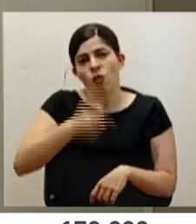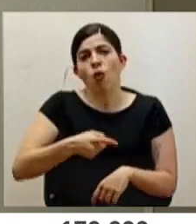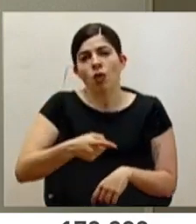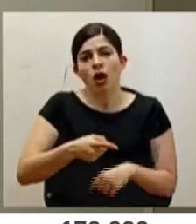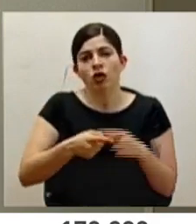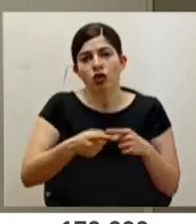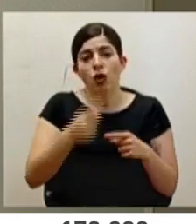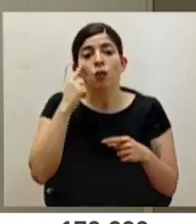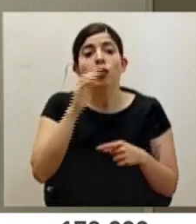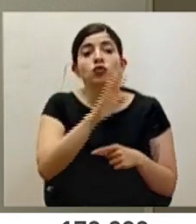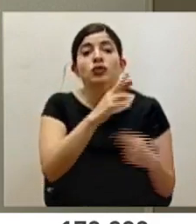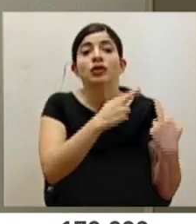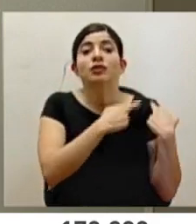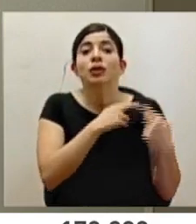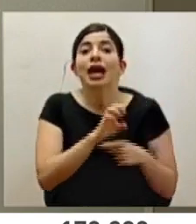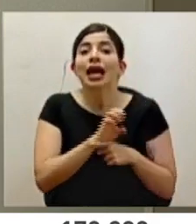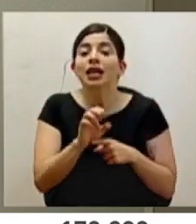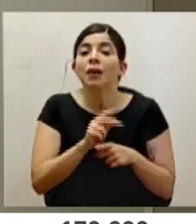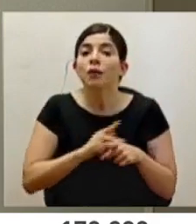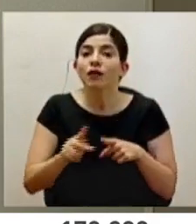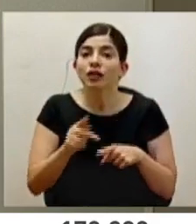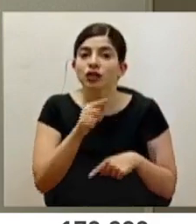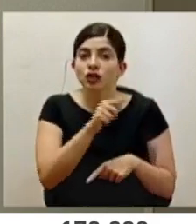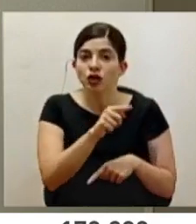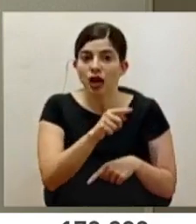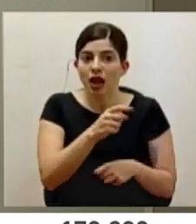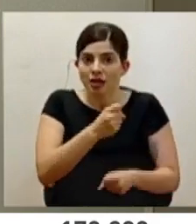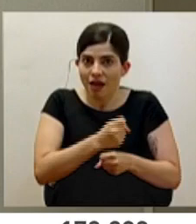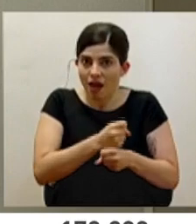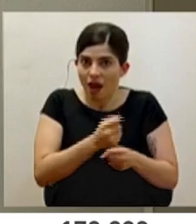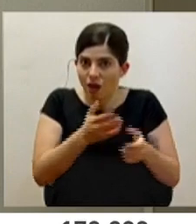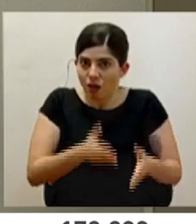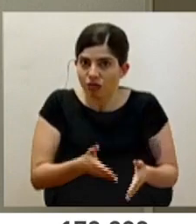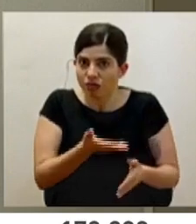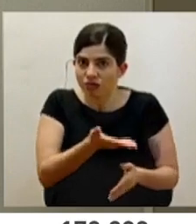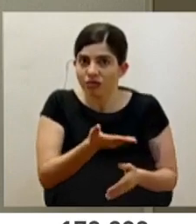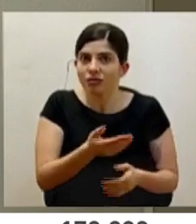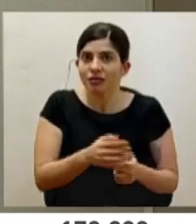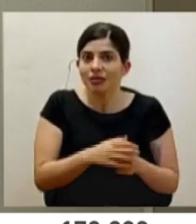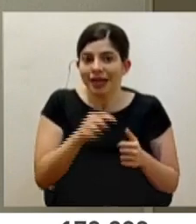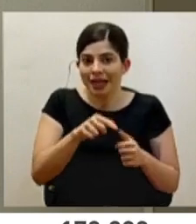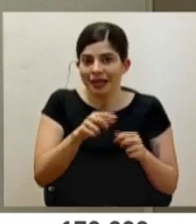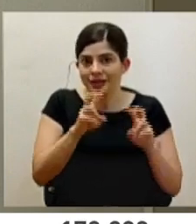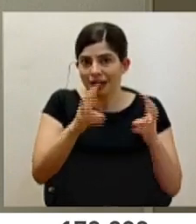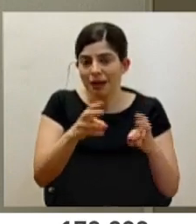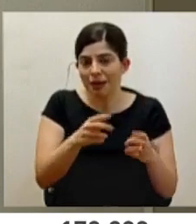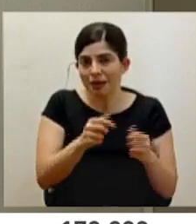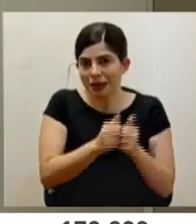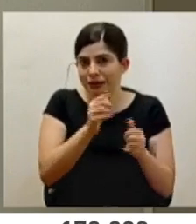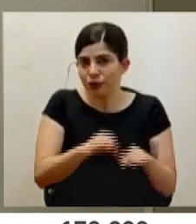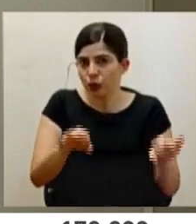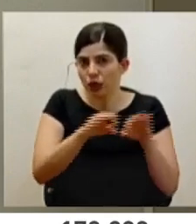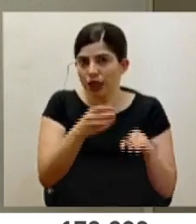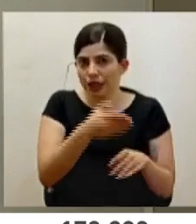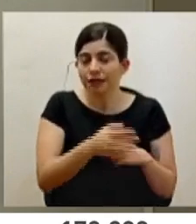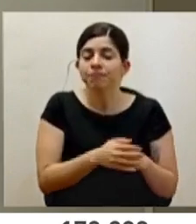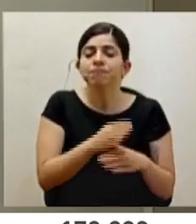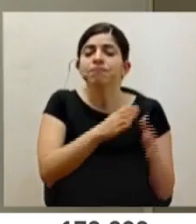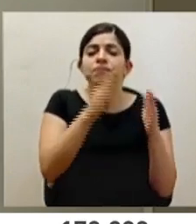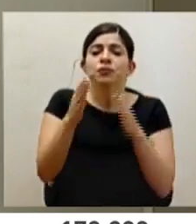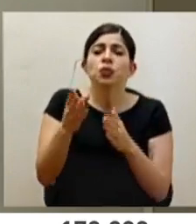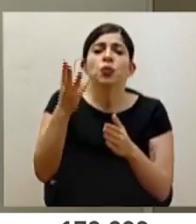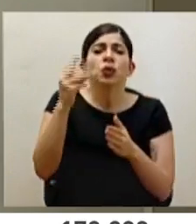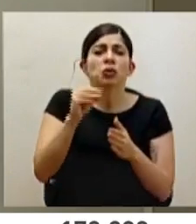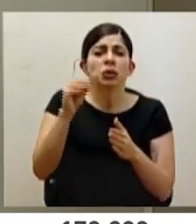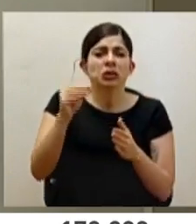dentro del deber profesional ético de incluso laboral que priva en este caso. Y con respecto al porcentaje,